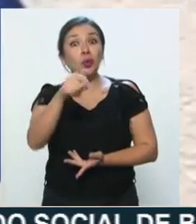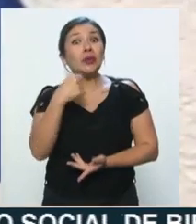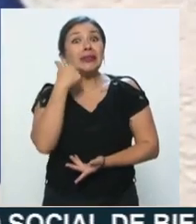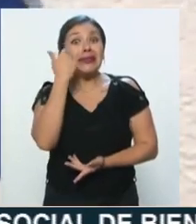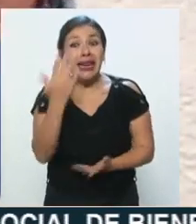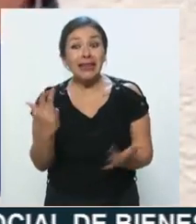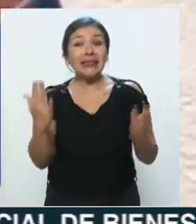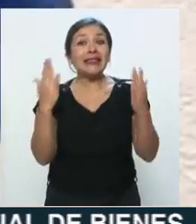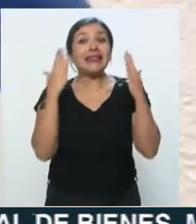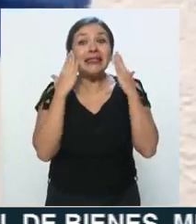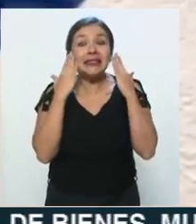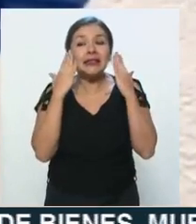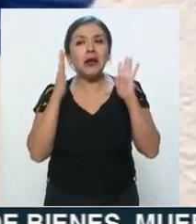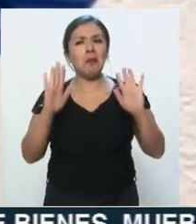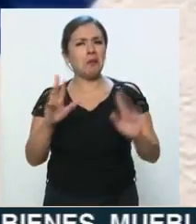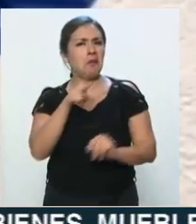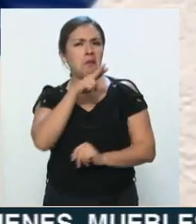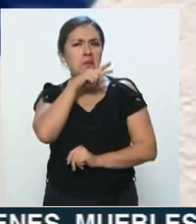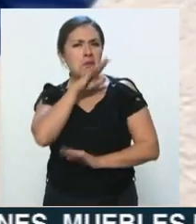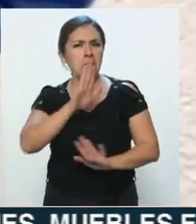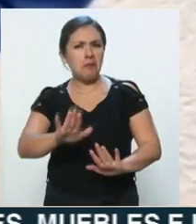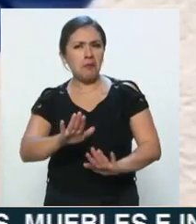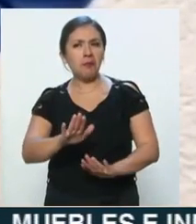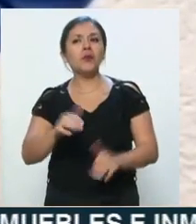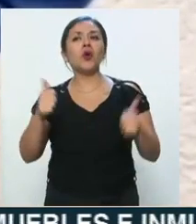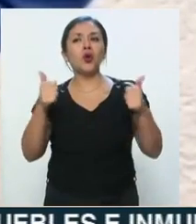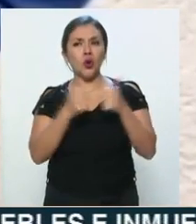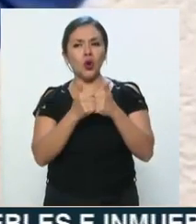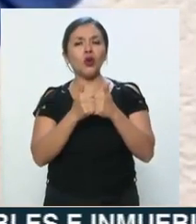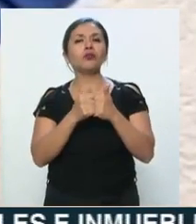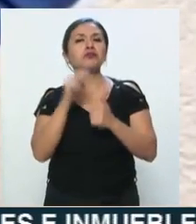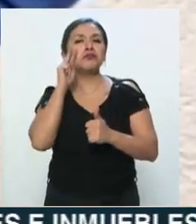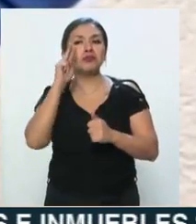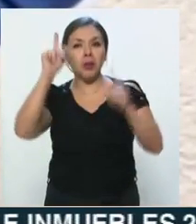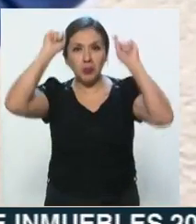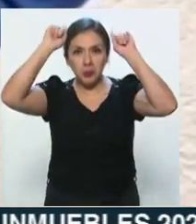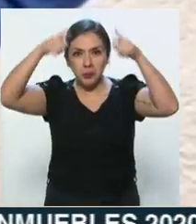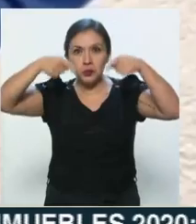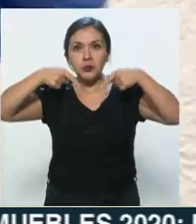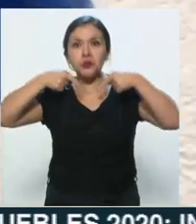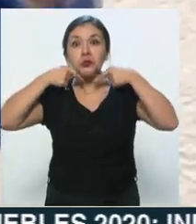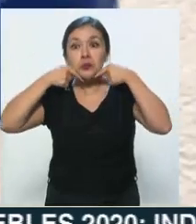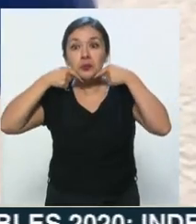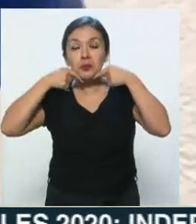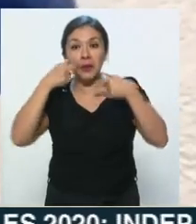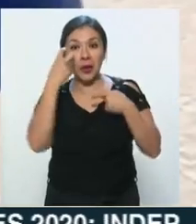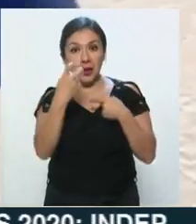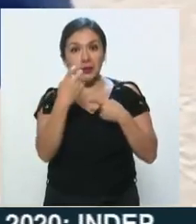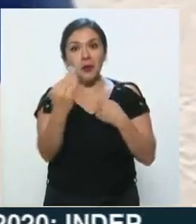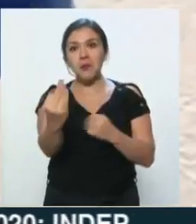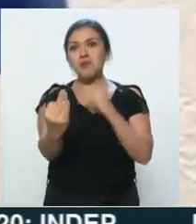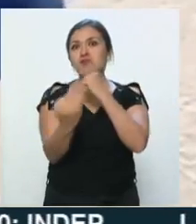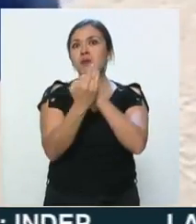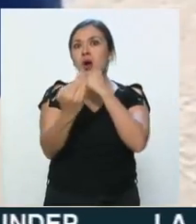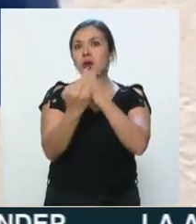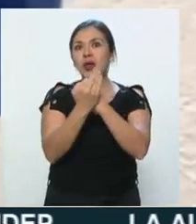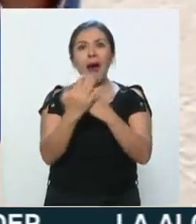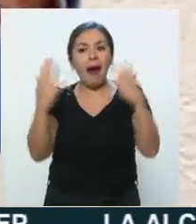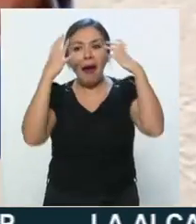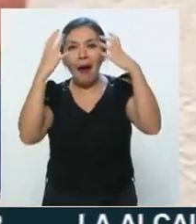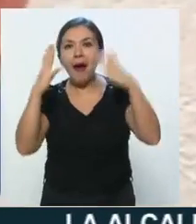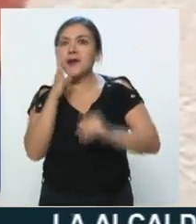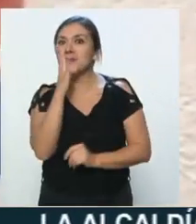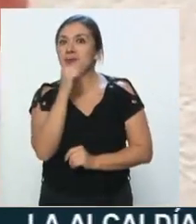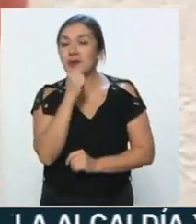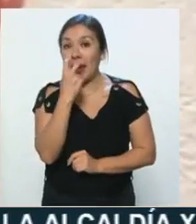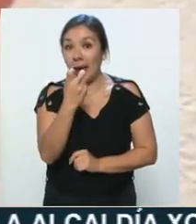ganas de tocarte la cara, no hay problema, bajas la fabulosa visera y queda protegida tu cara, ya no te la tocas,